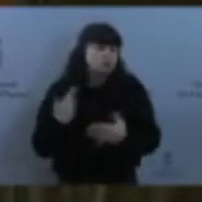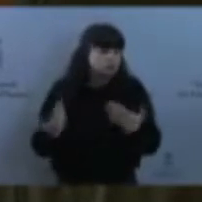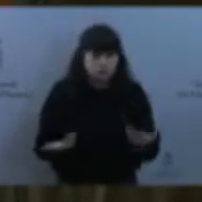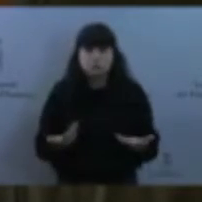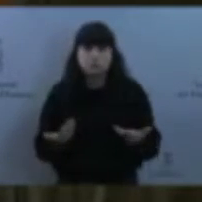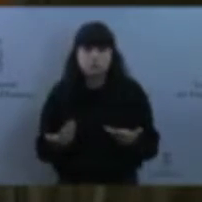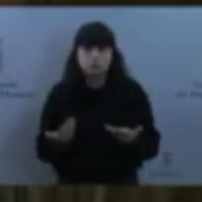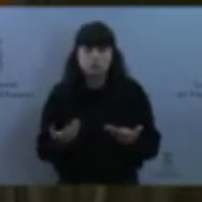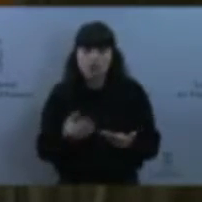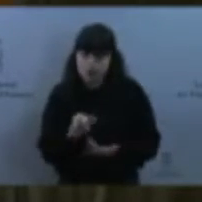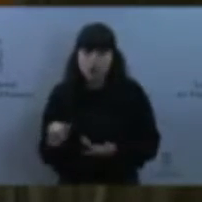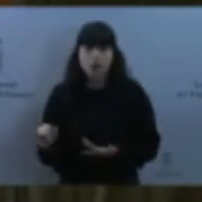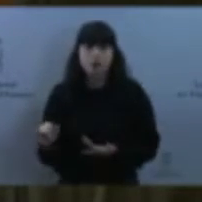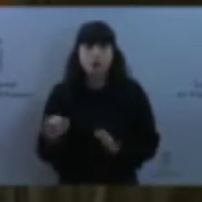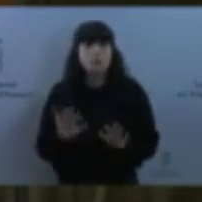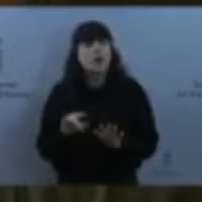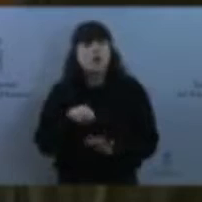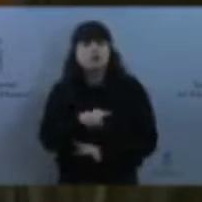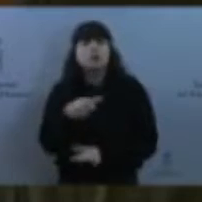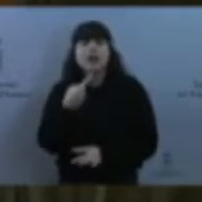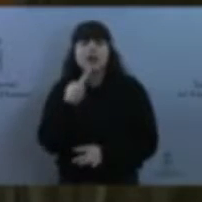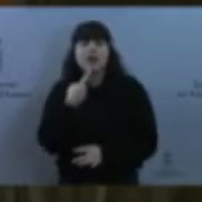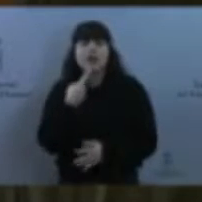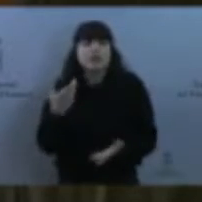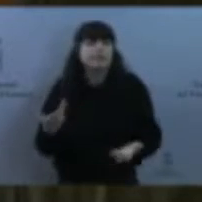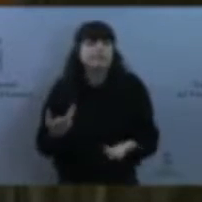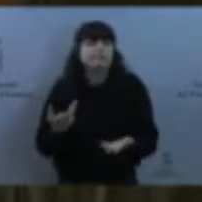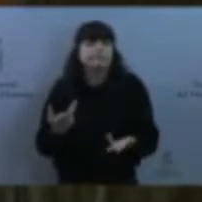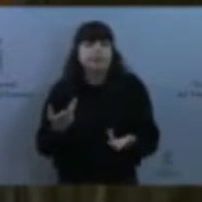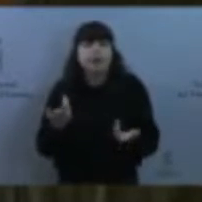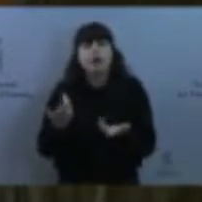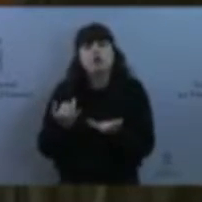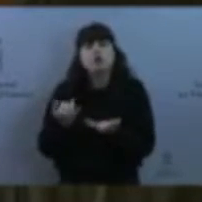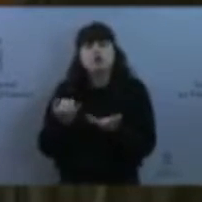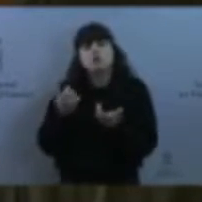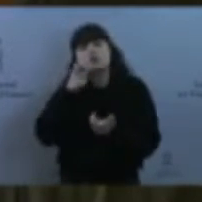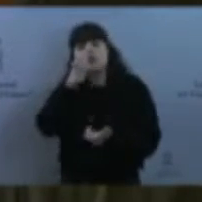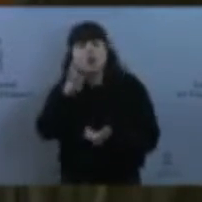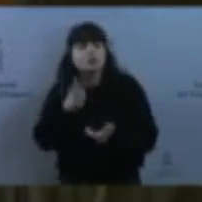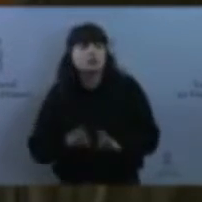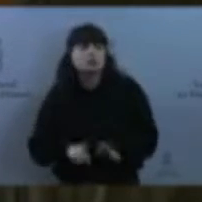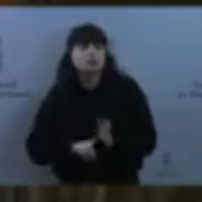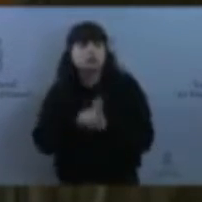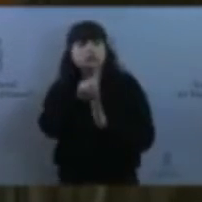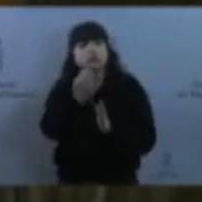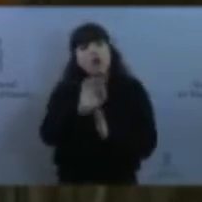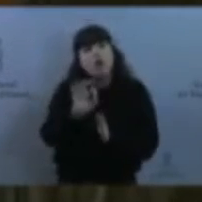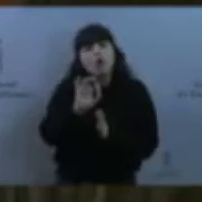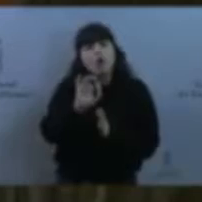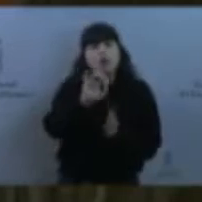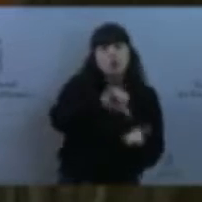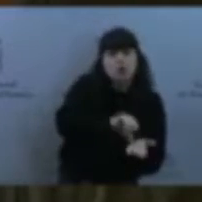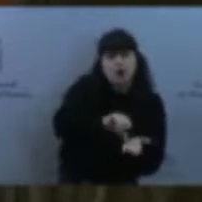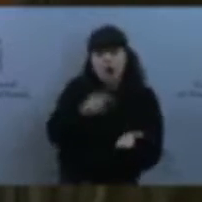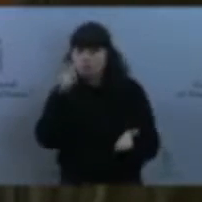plantea en términos de desarrollo rural o de conflicto rural-urbano en relación a la… y no acabo de entender la relación